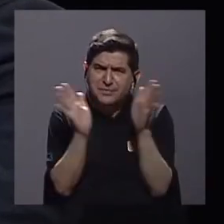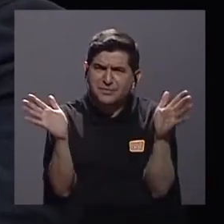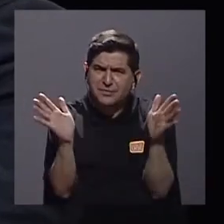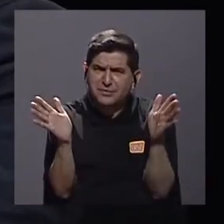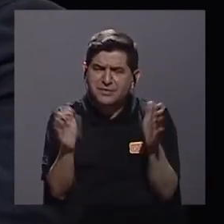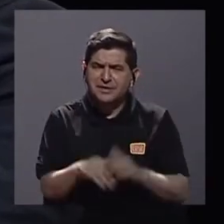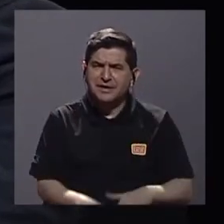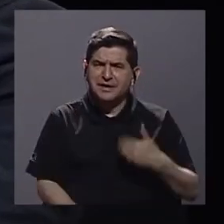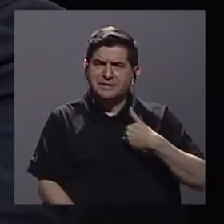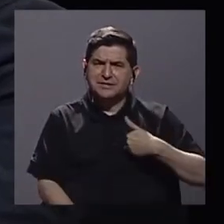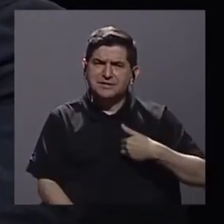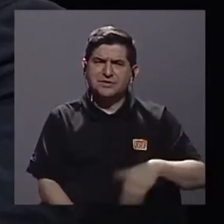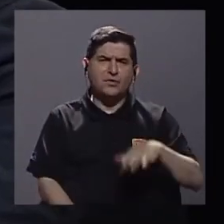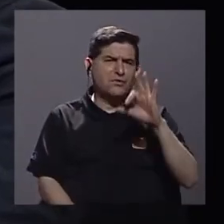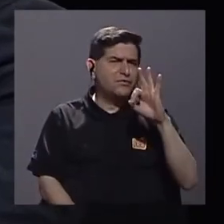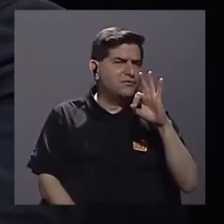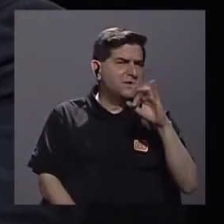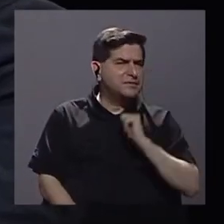don Felipe?